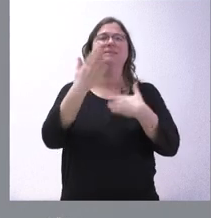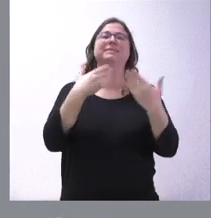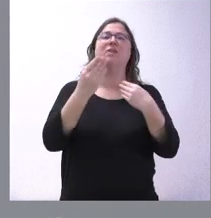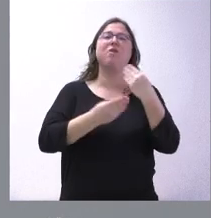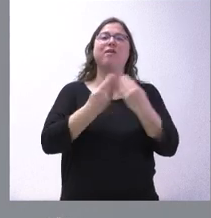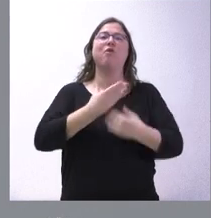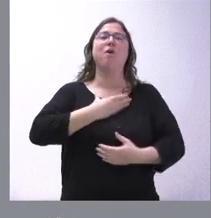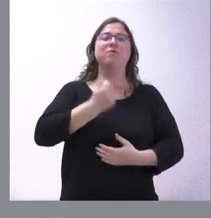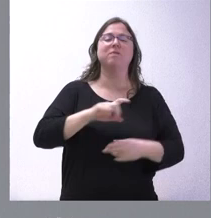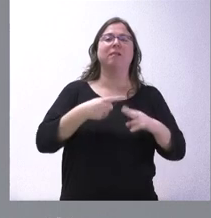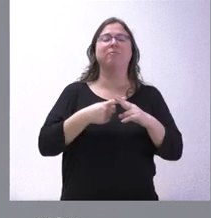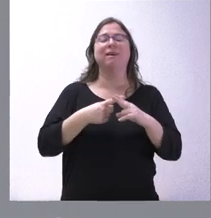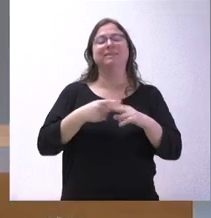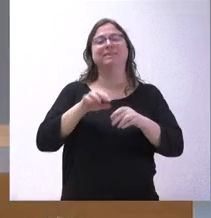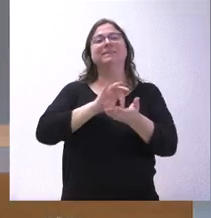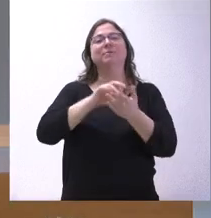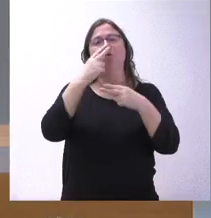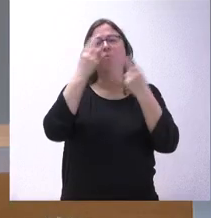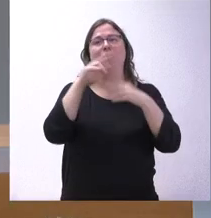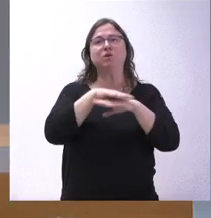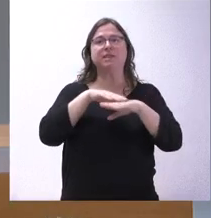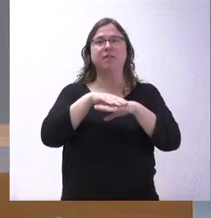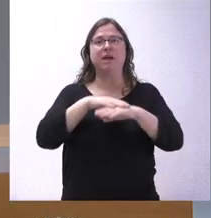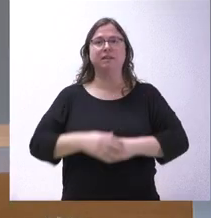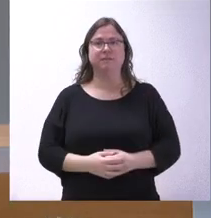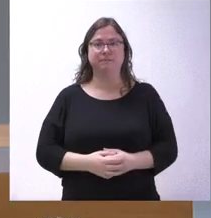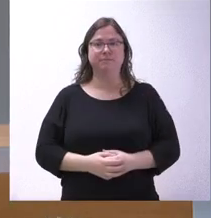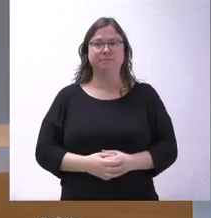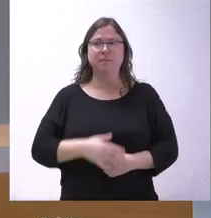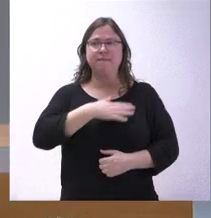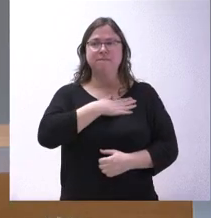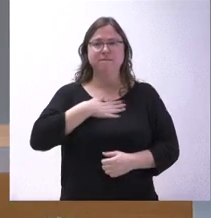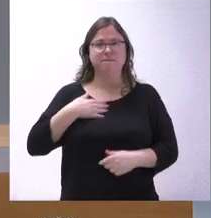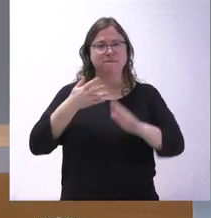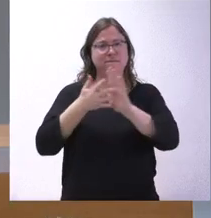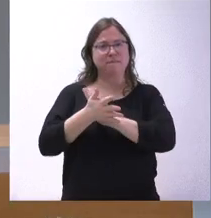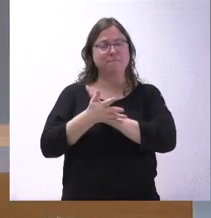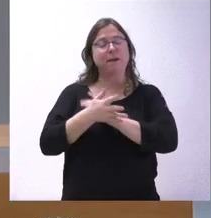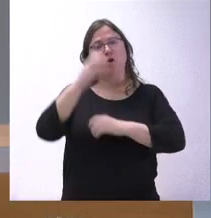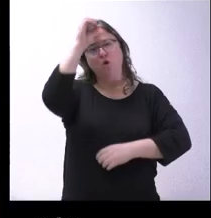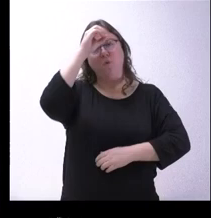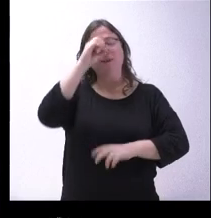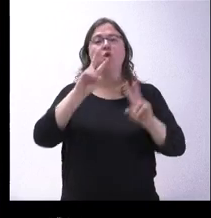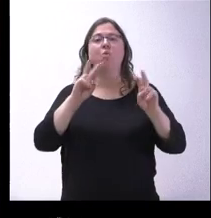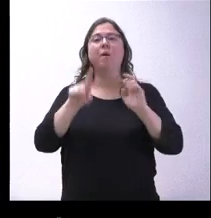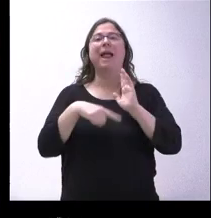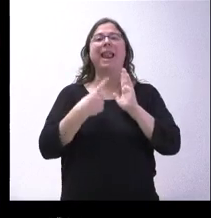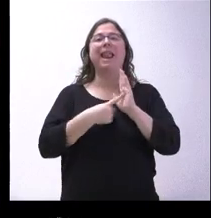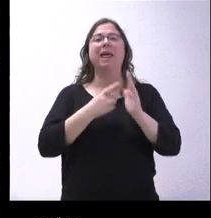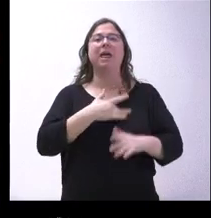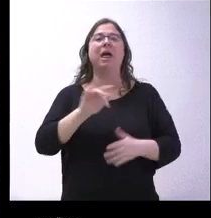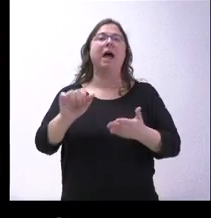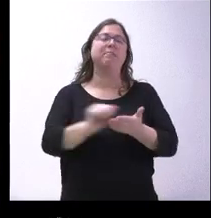y a los servicios públicos esenciales. Y también me gustaría una valoración sobre la nueva ley de amnistía presentada ayer.